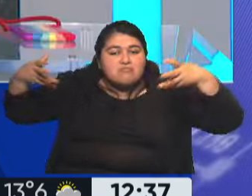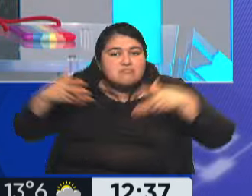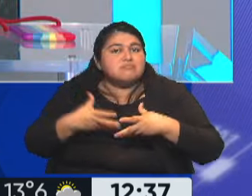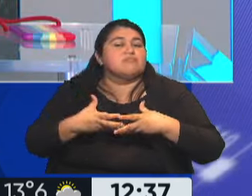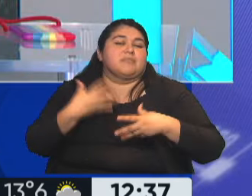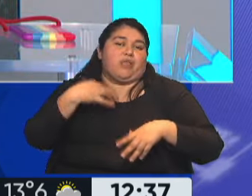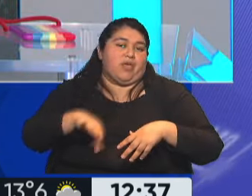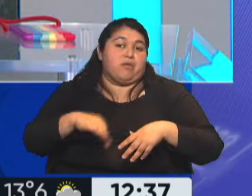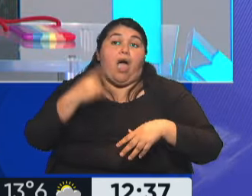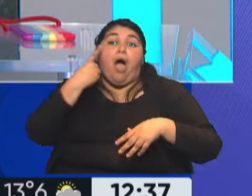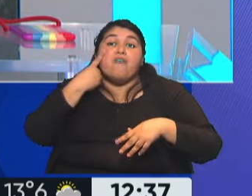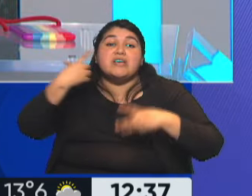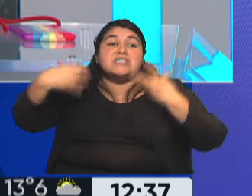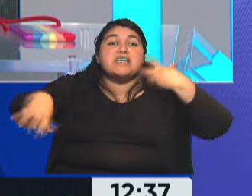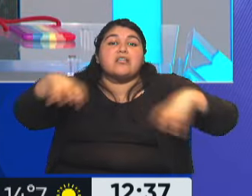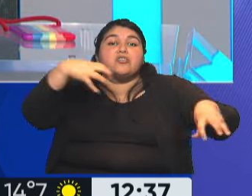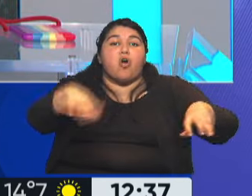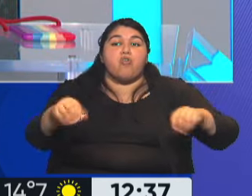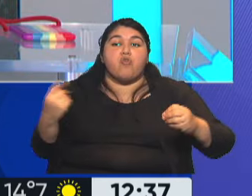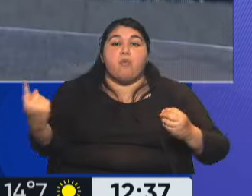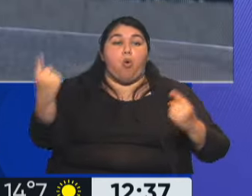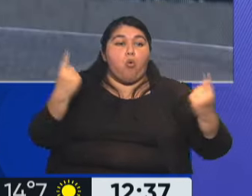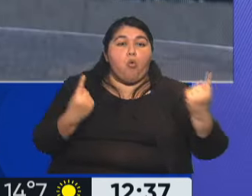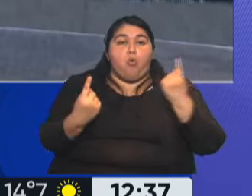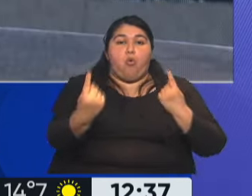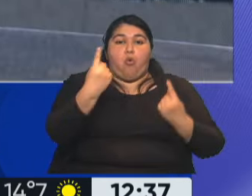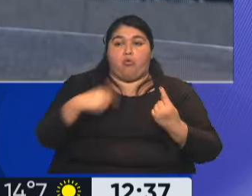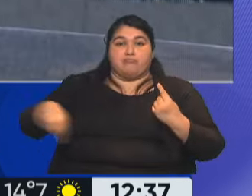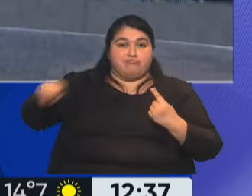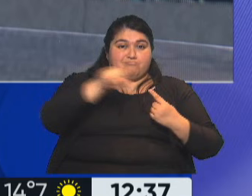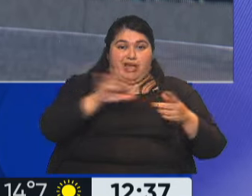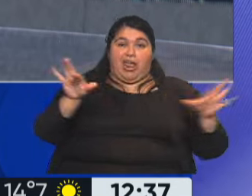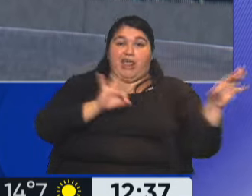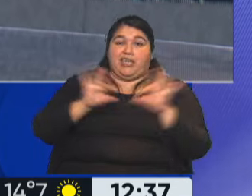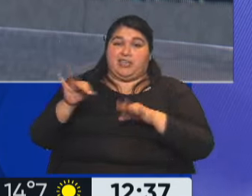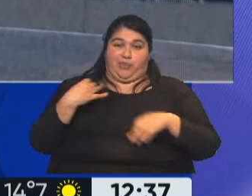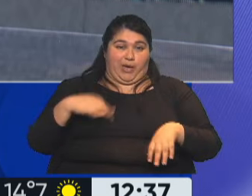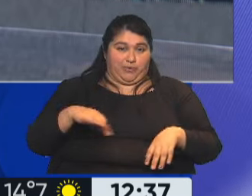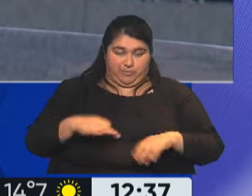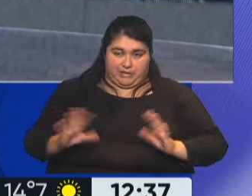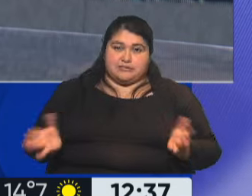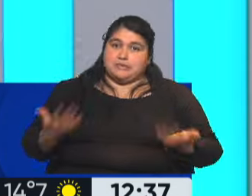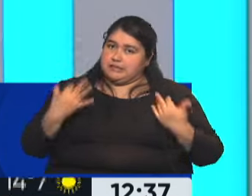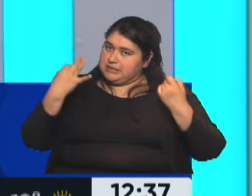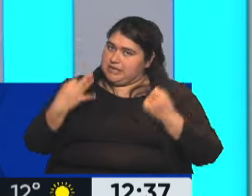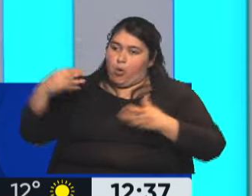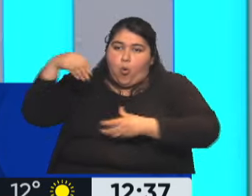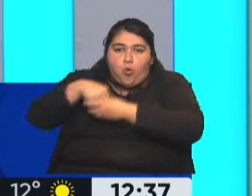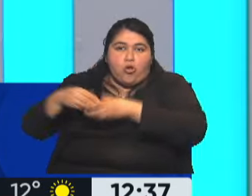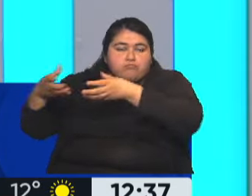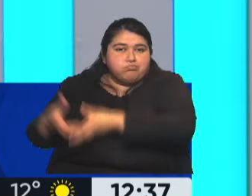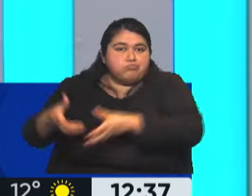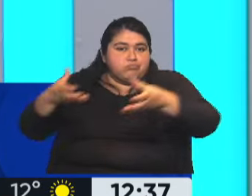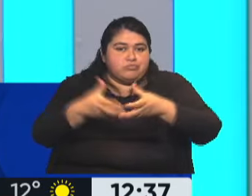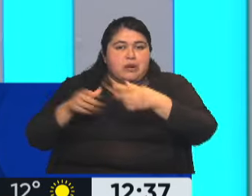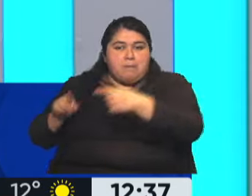hacer en cada sector para elegir un representante. Claro, las peleas internas también van a estar ahí a la orden del día. Claro, pero ahí ya no